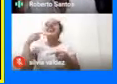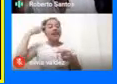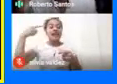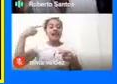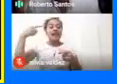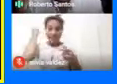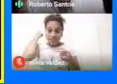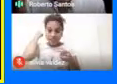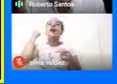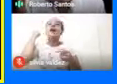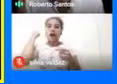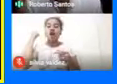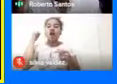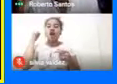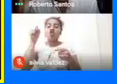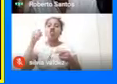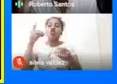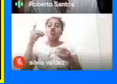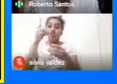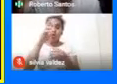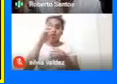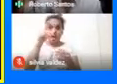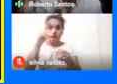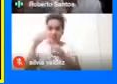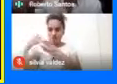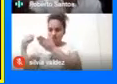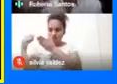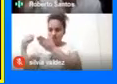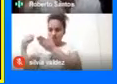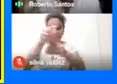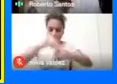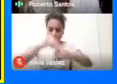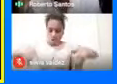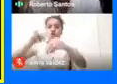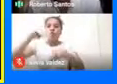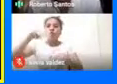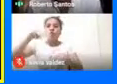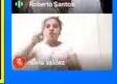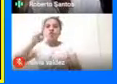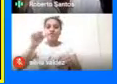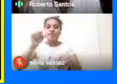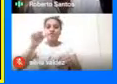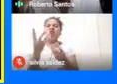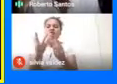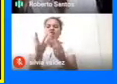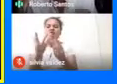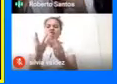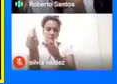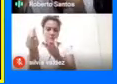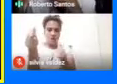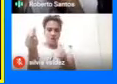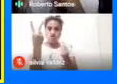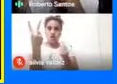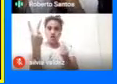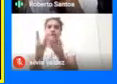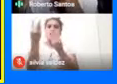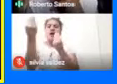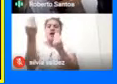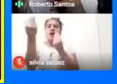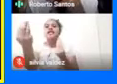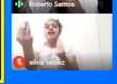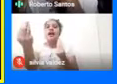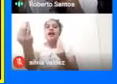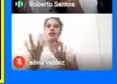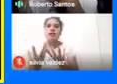Este es el territorio Muisca El territorio Muisca Está dividido En dos zonas La zona del norte La zona de